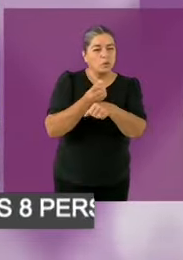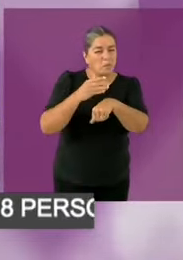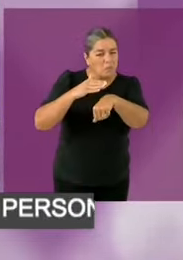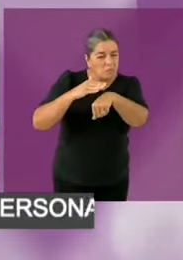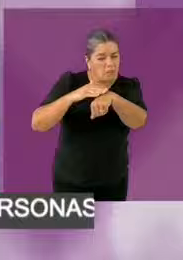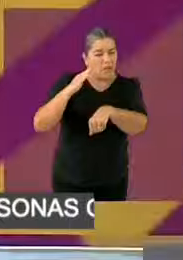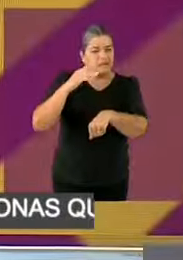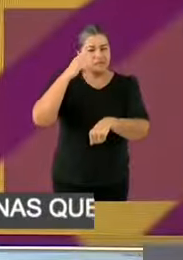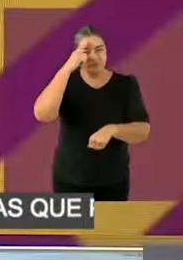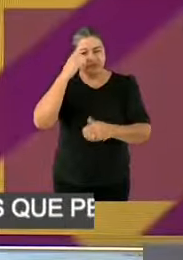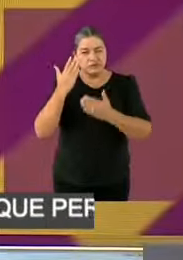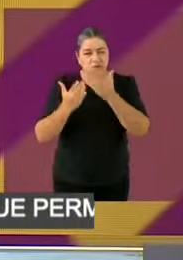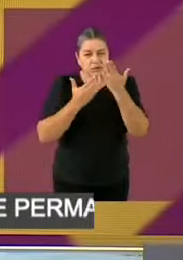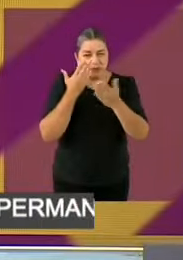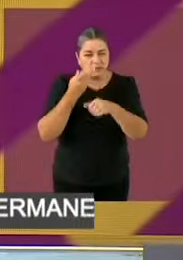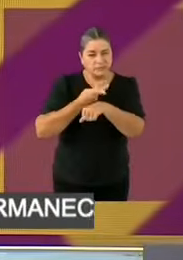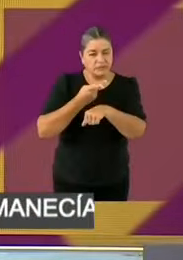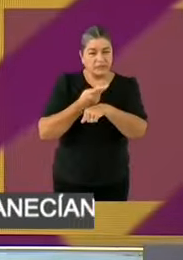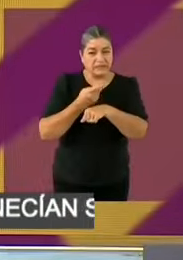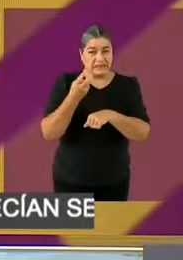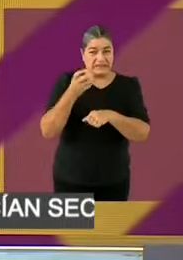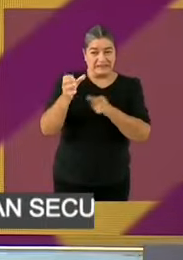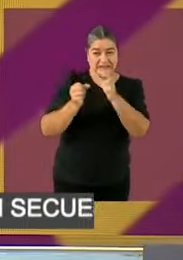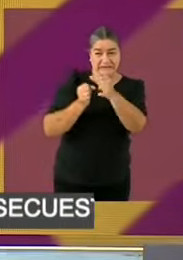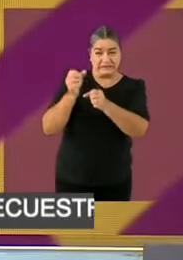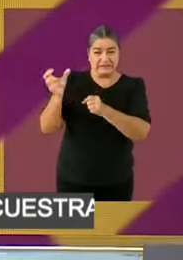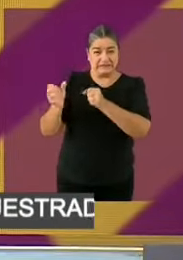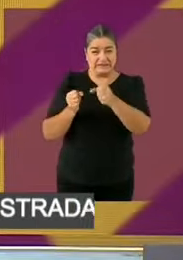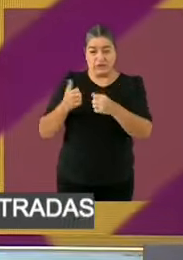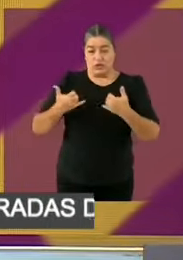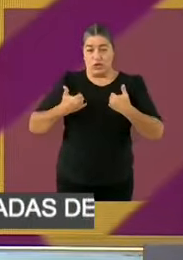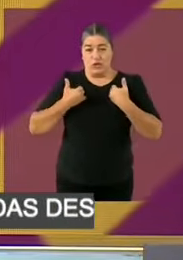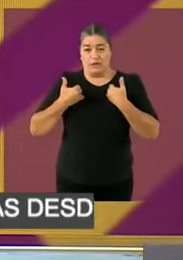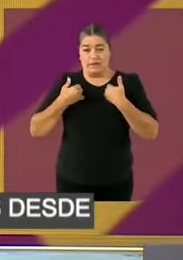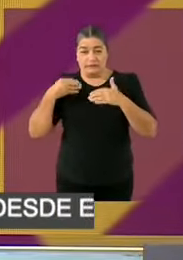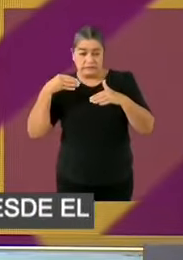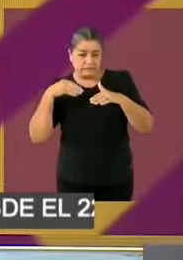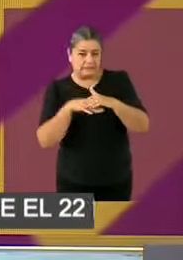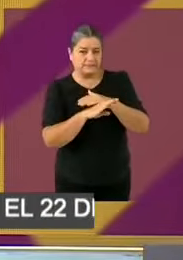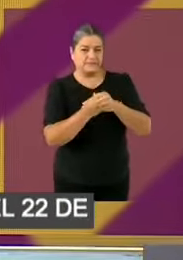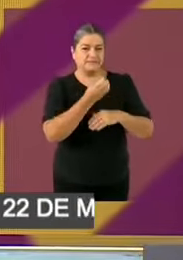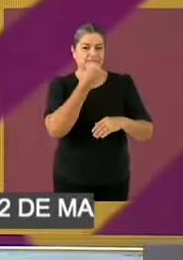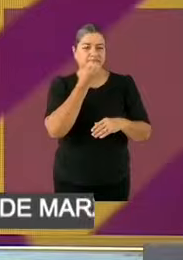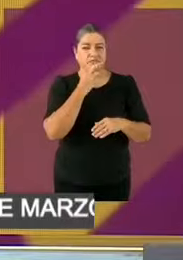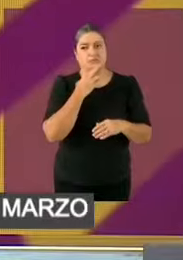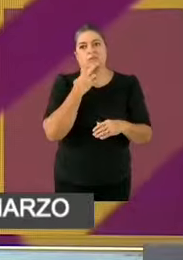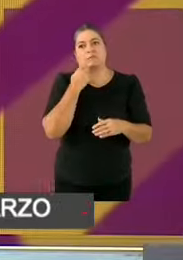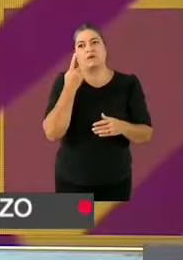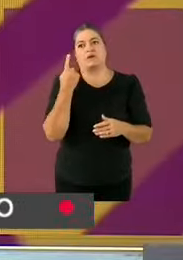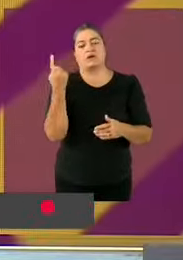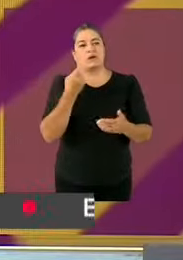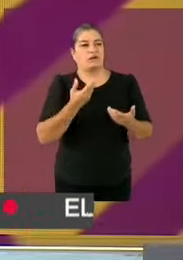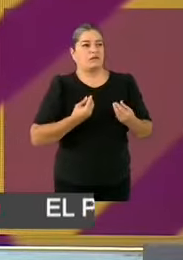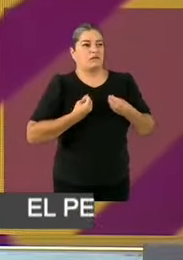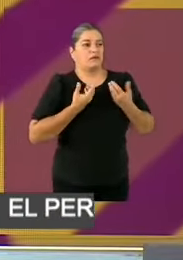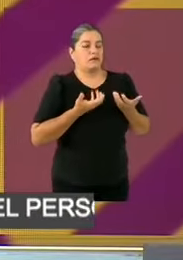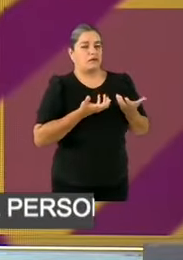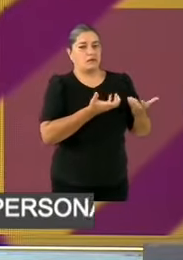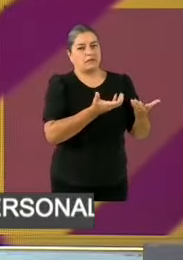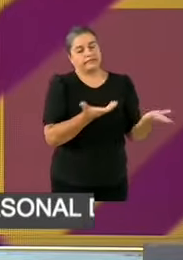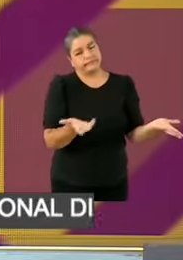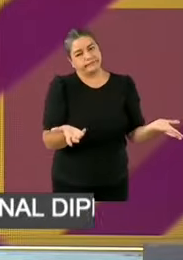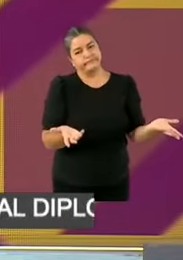en el aula que en la calle. Y por otro lado, más universidades. Cuando fui jefa de gobierno hice dos universidades